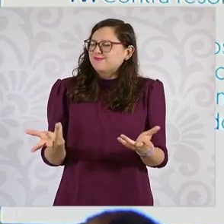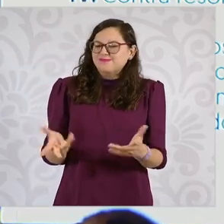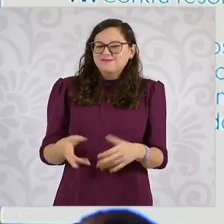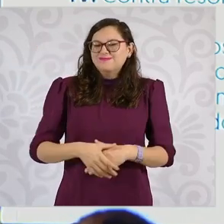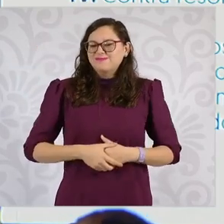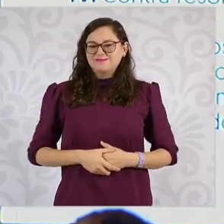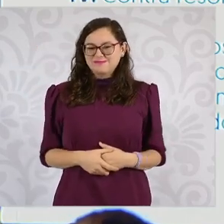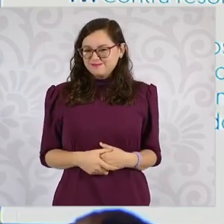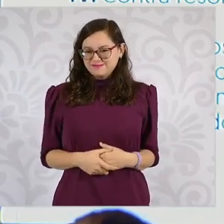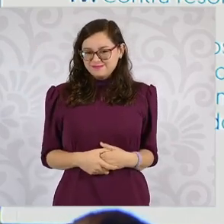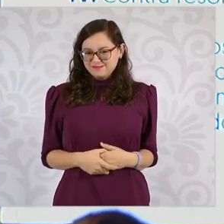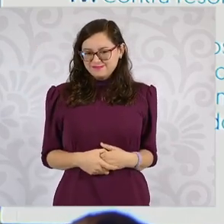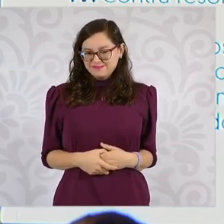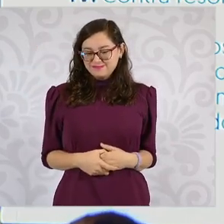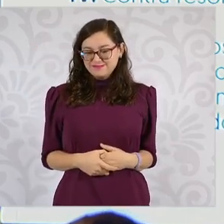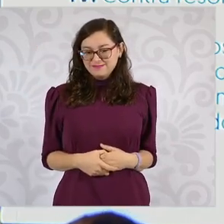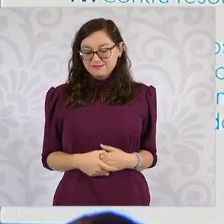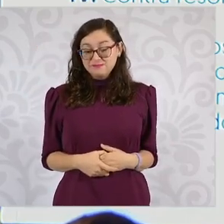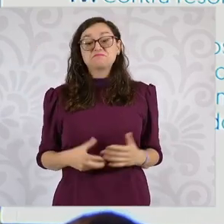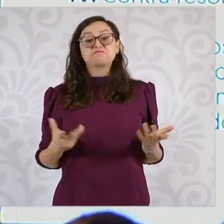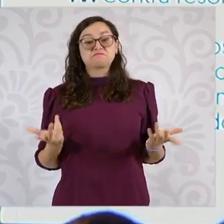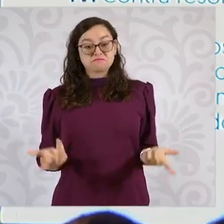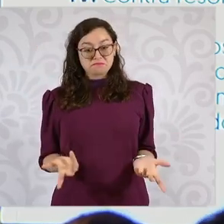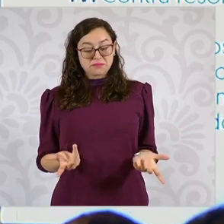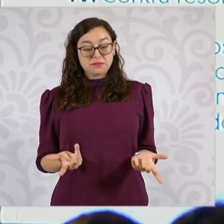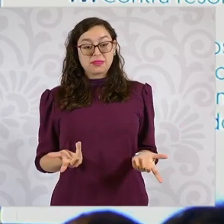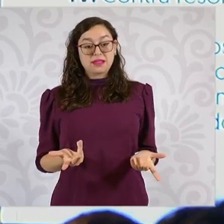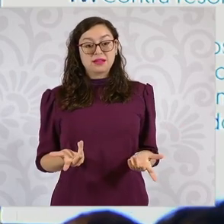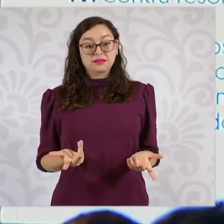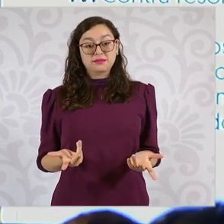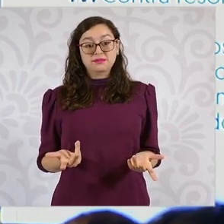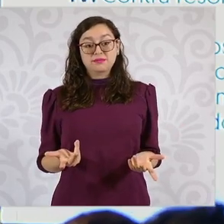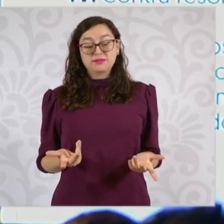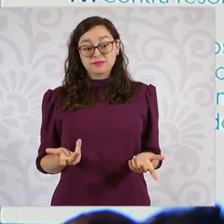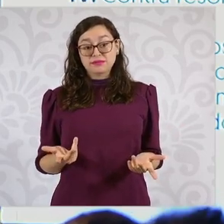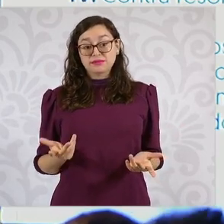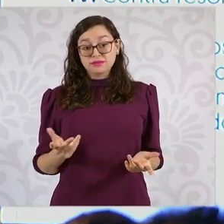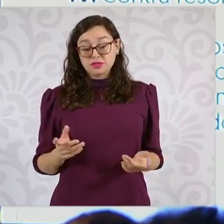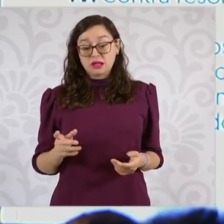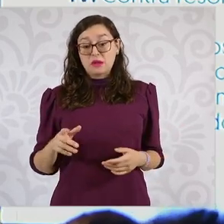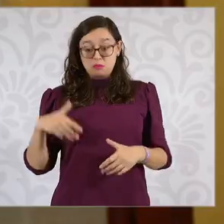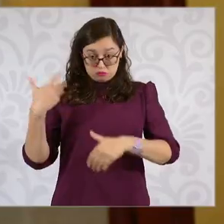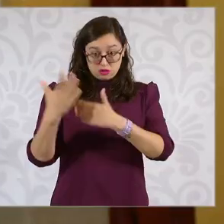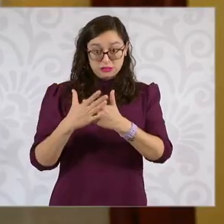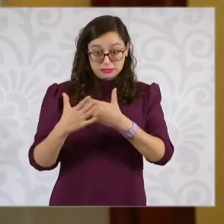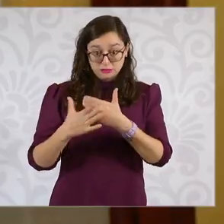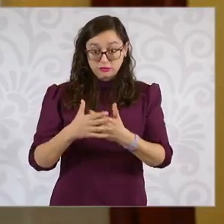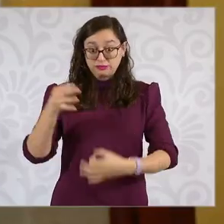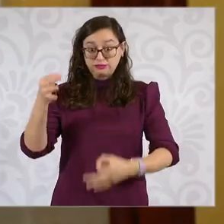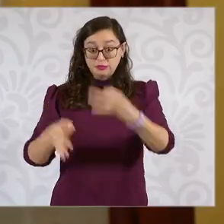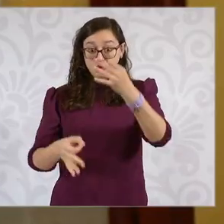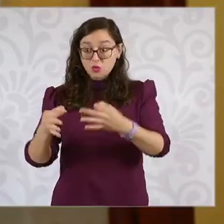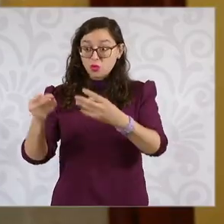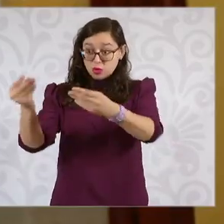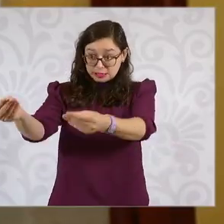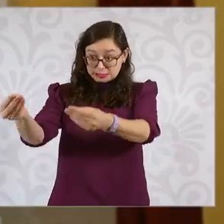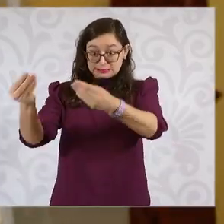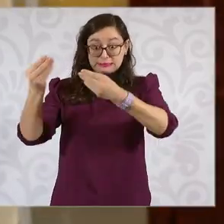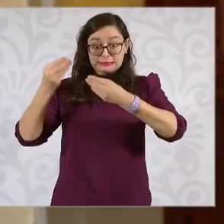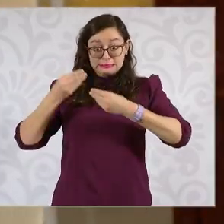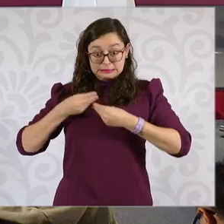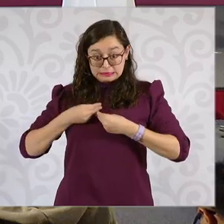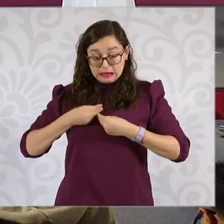Ahora, ¿qué vamos a hacer una vez que recibamos la notificación? Pues le vamos a preguntar